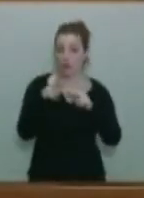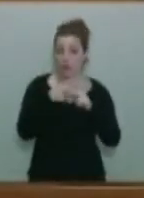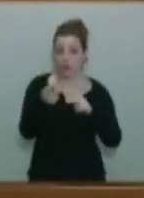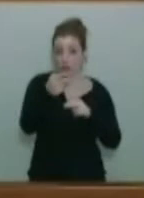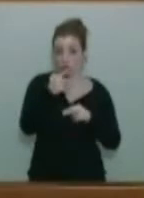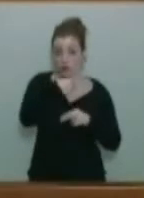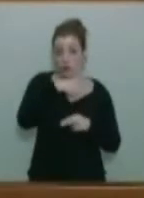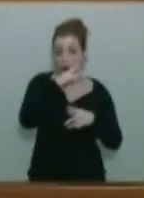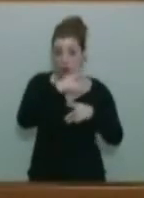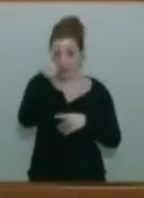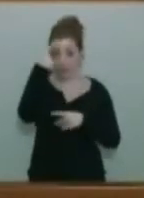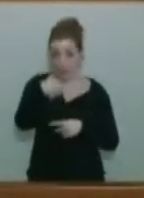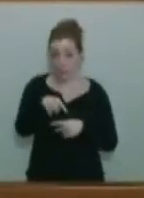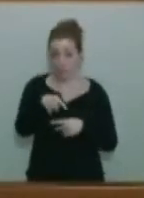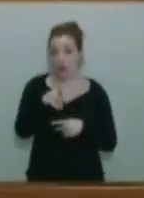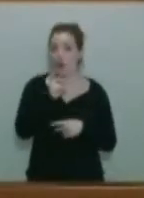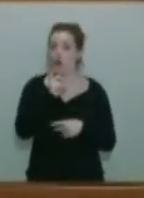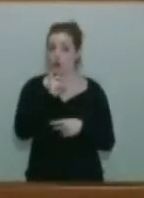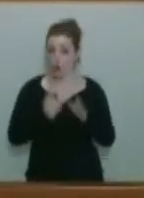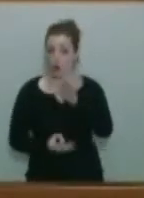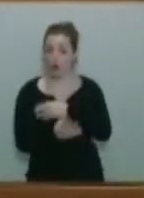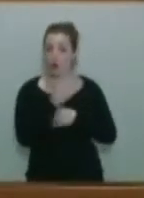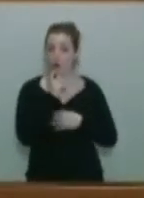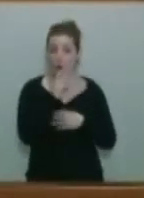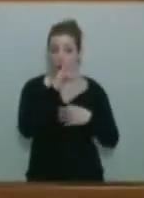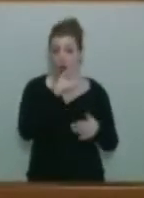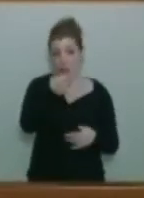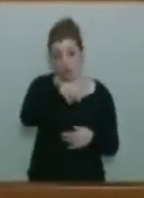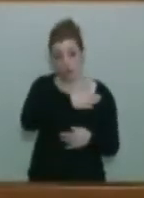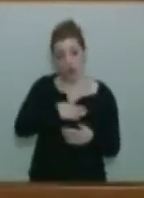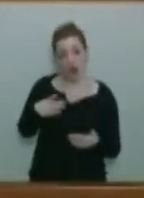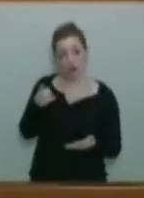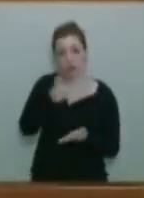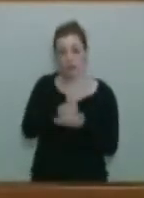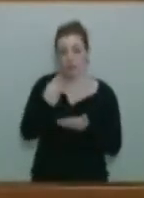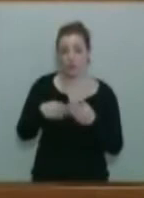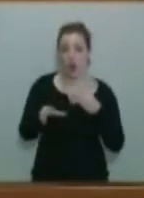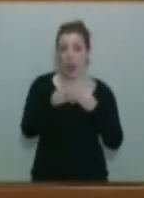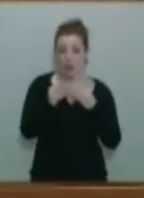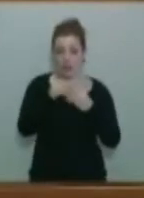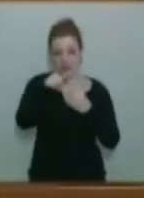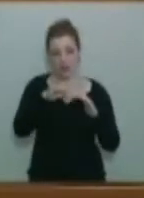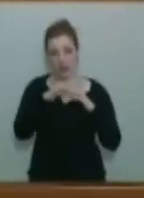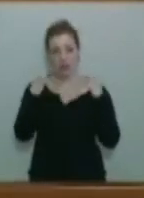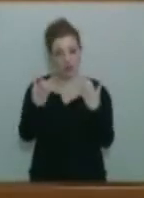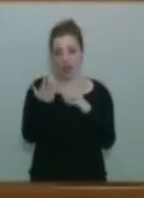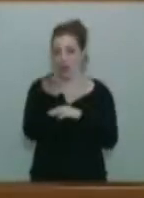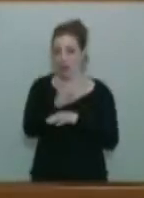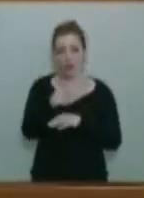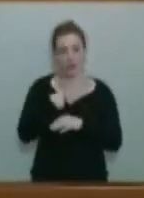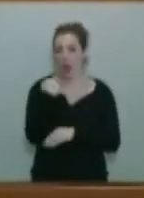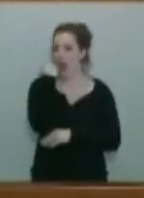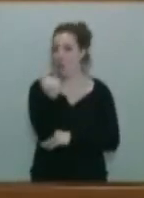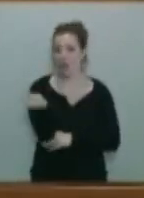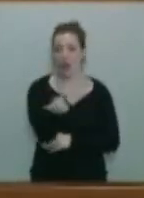conociendo ahora en qué condiciones se produjo. Y ustedes quieren reproducirlo aquí, ahora, mediante estas enmiendas que traen a la Cámara. Y yo no estoy dispuesto a apoyar eso.